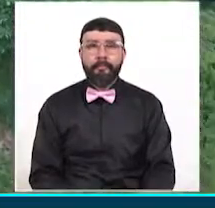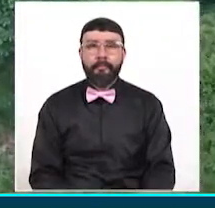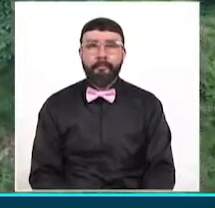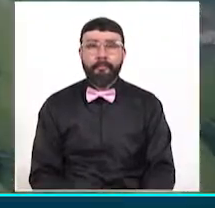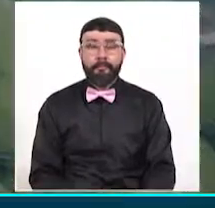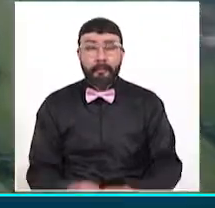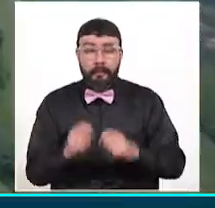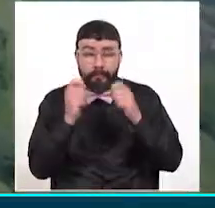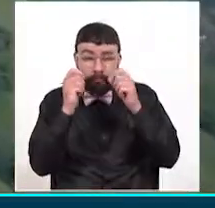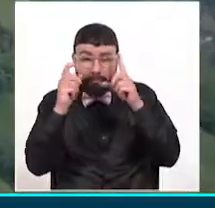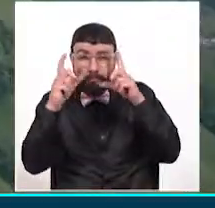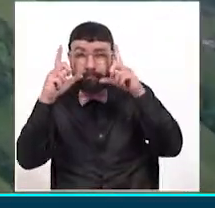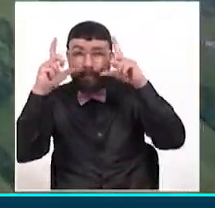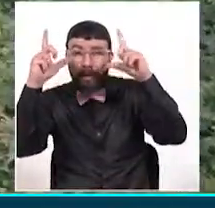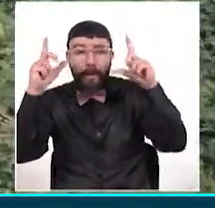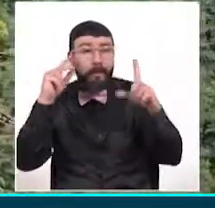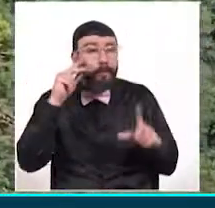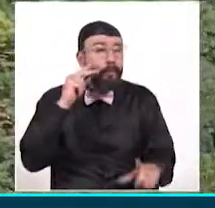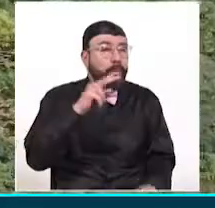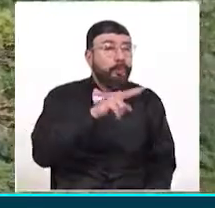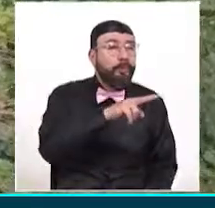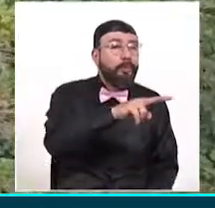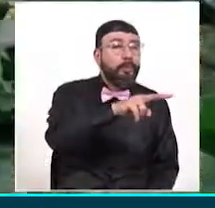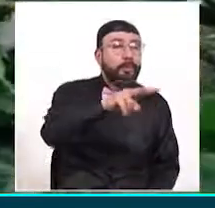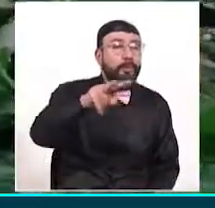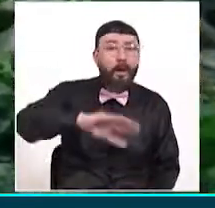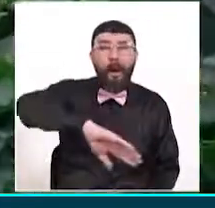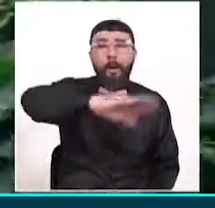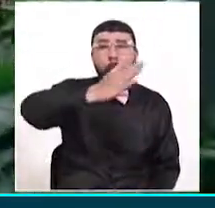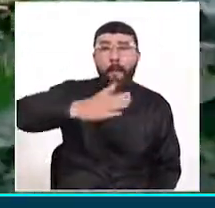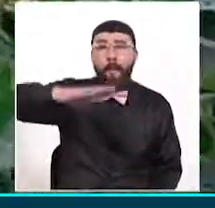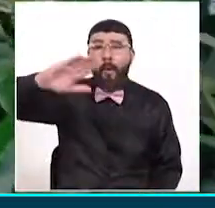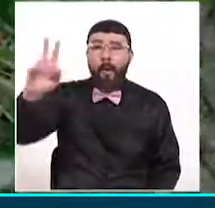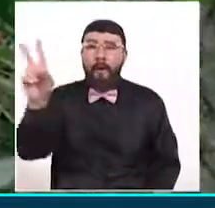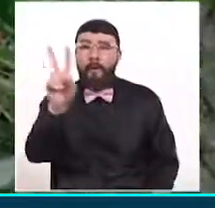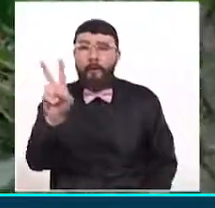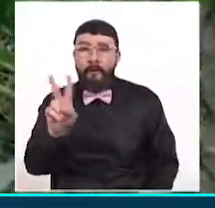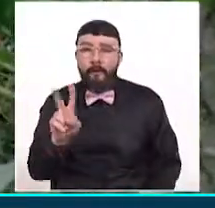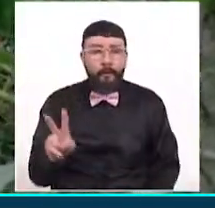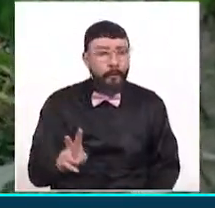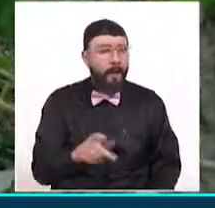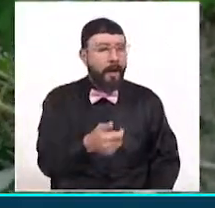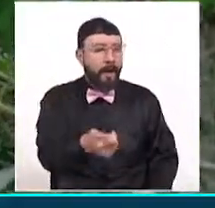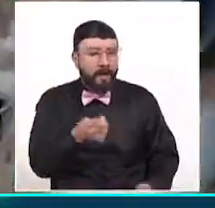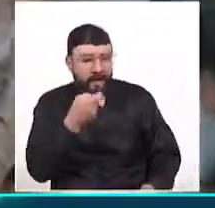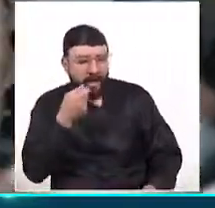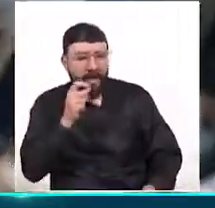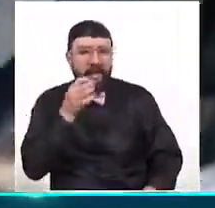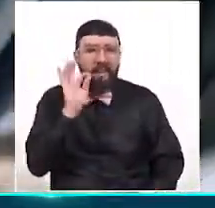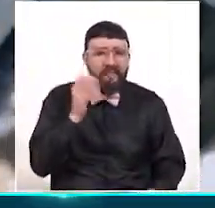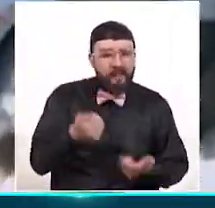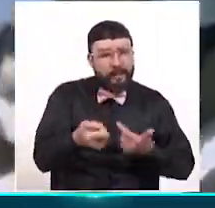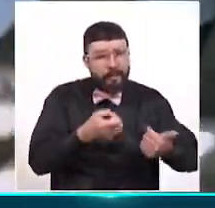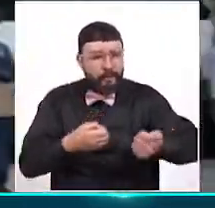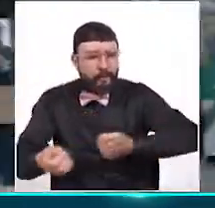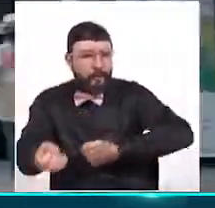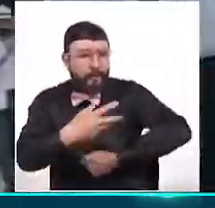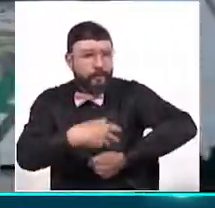montañas y los cafetales, la belleza natural,